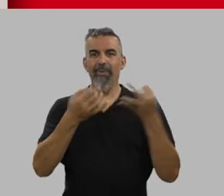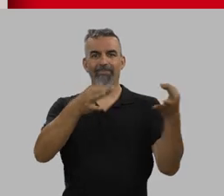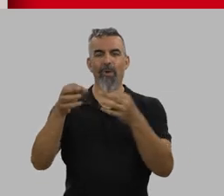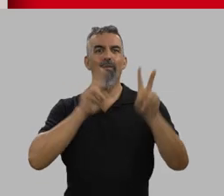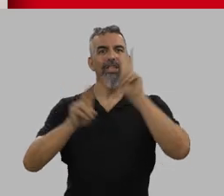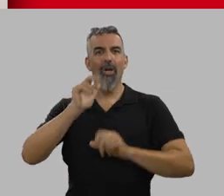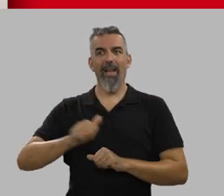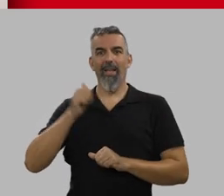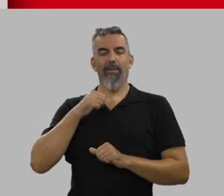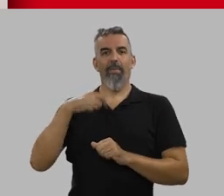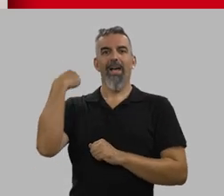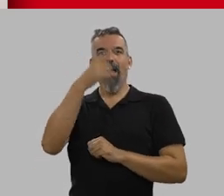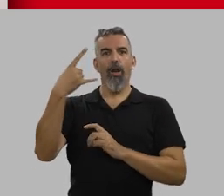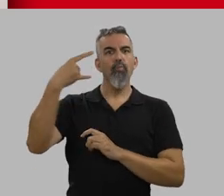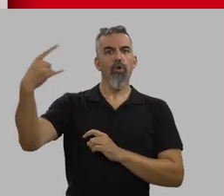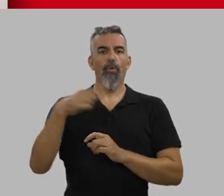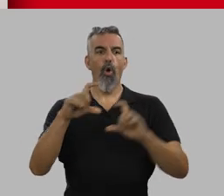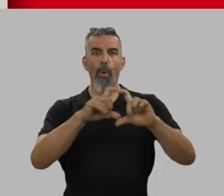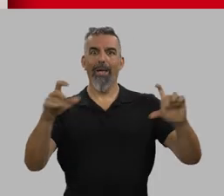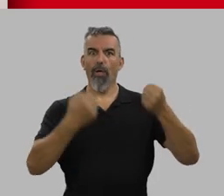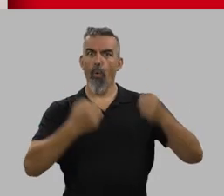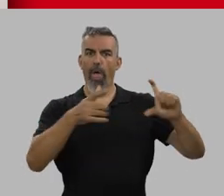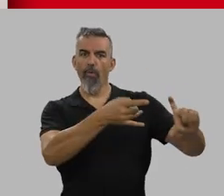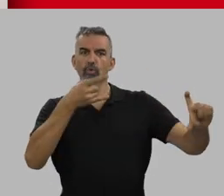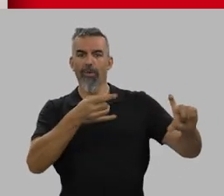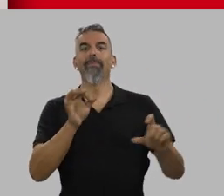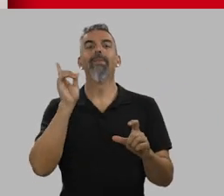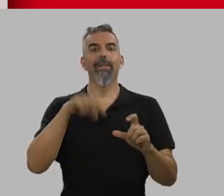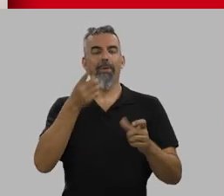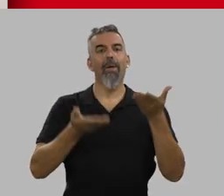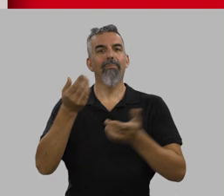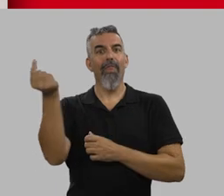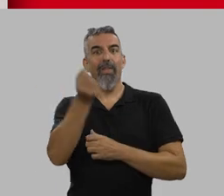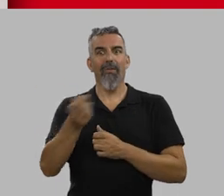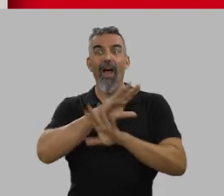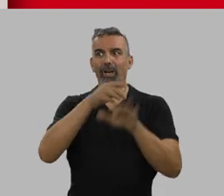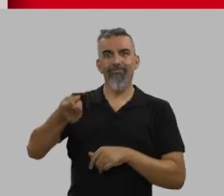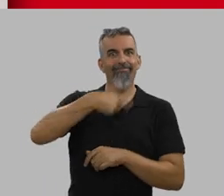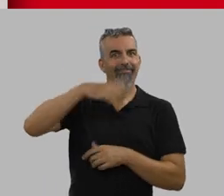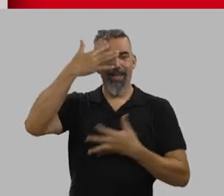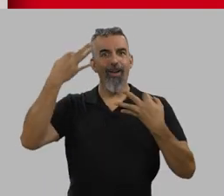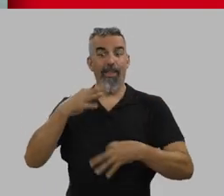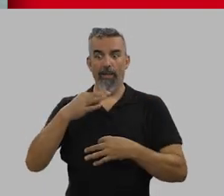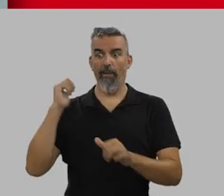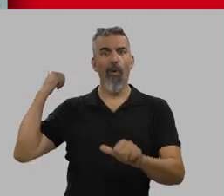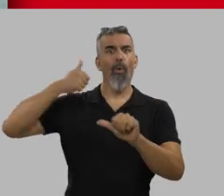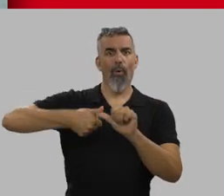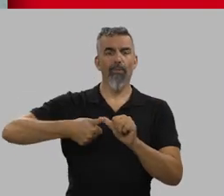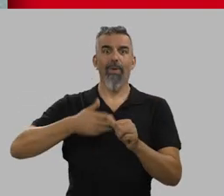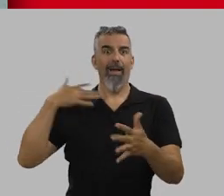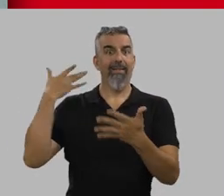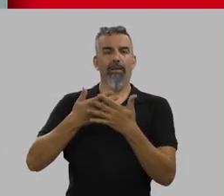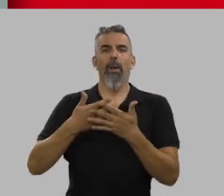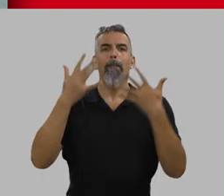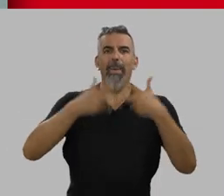Estamos rodeados de sistemas comerciales de visión artificial, detectores de caras, lectores de matrículas, reconocedores de señales de velocidad en carretera y no nos damos